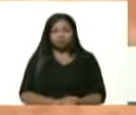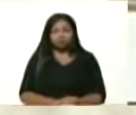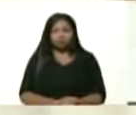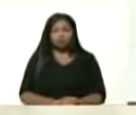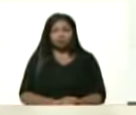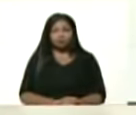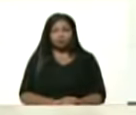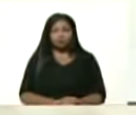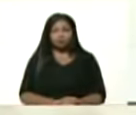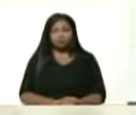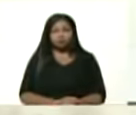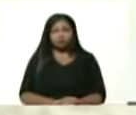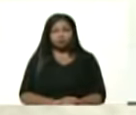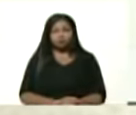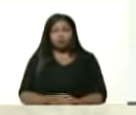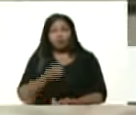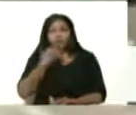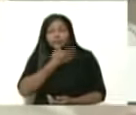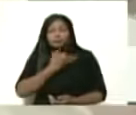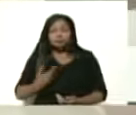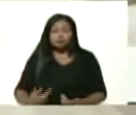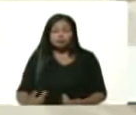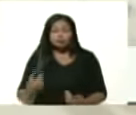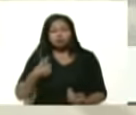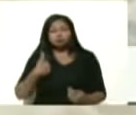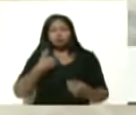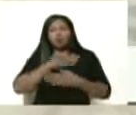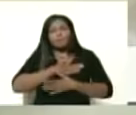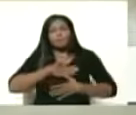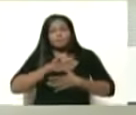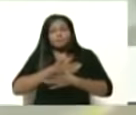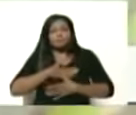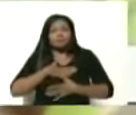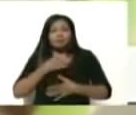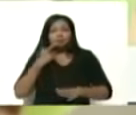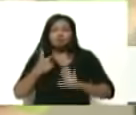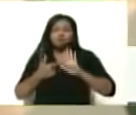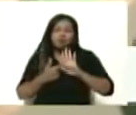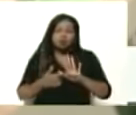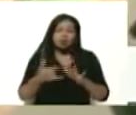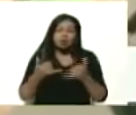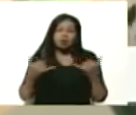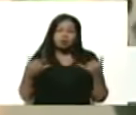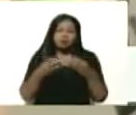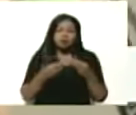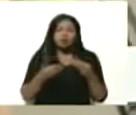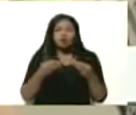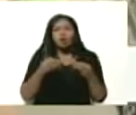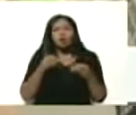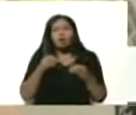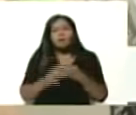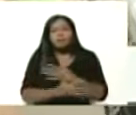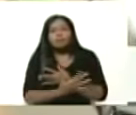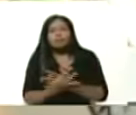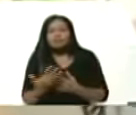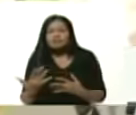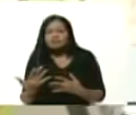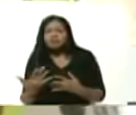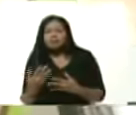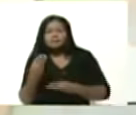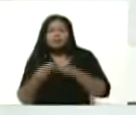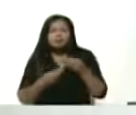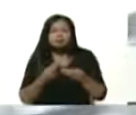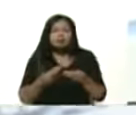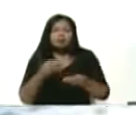hola presidente es un placer le presento presidente la línea Fertil es una línea de fertilizante